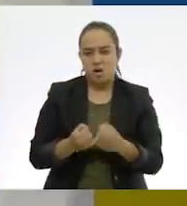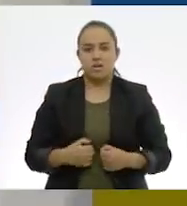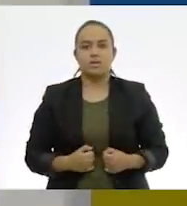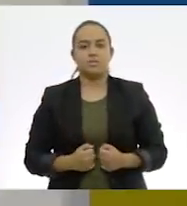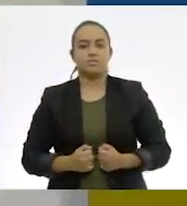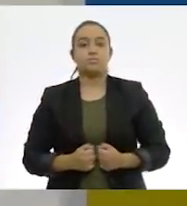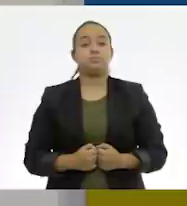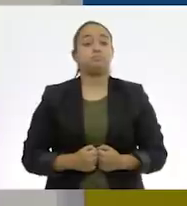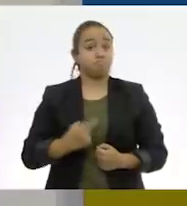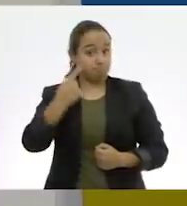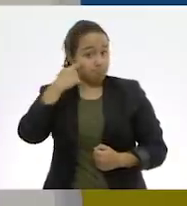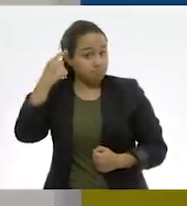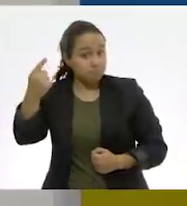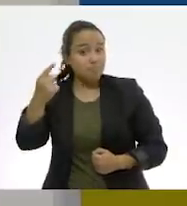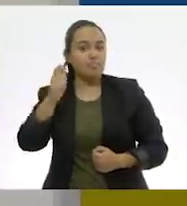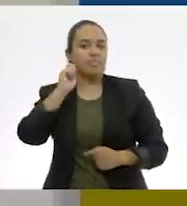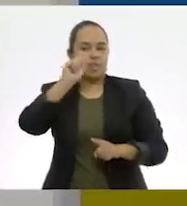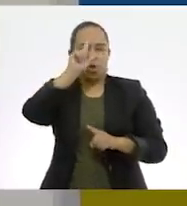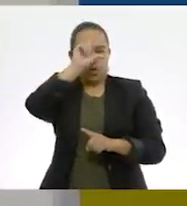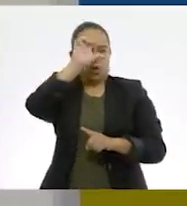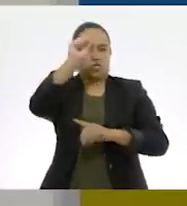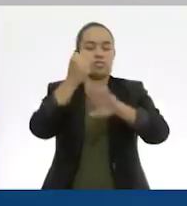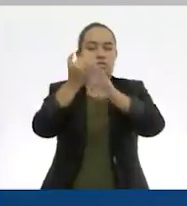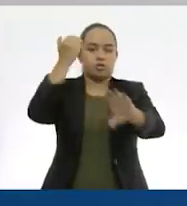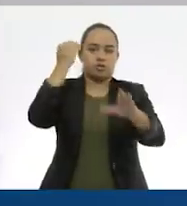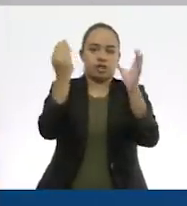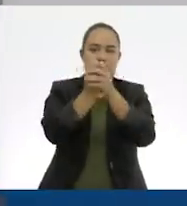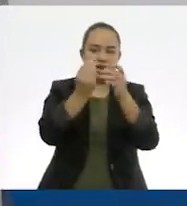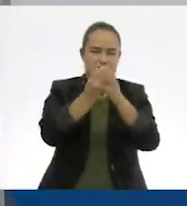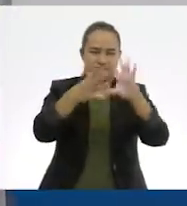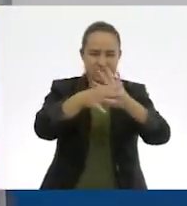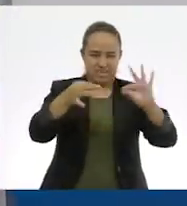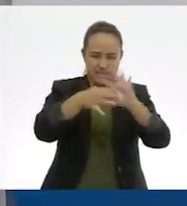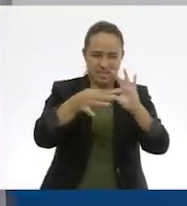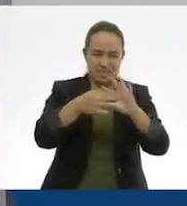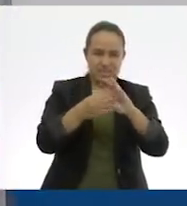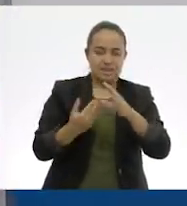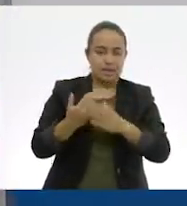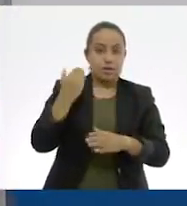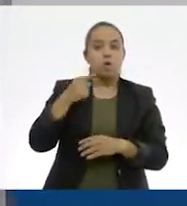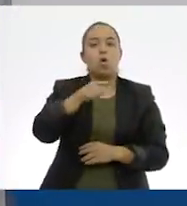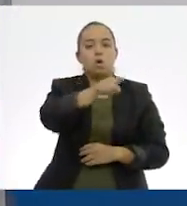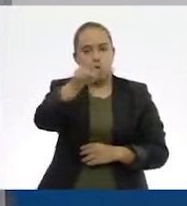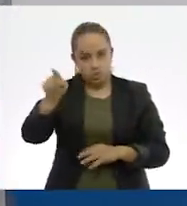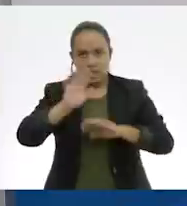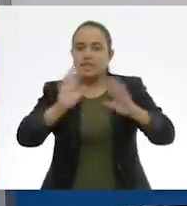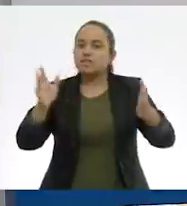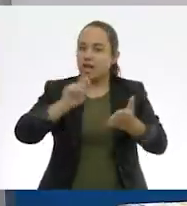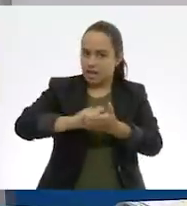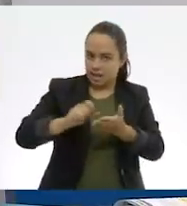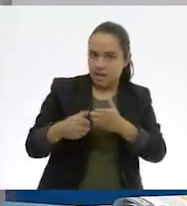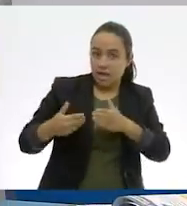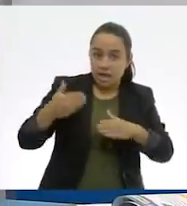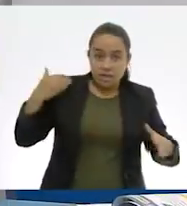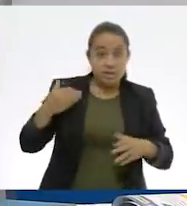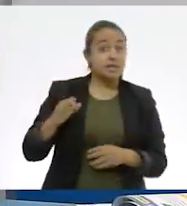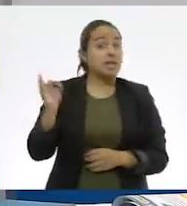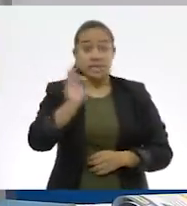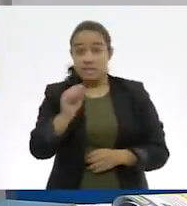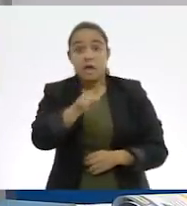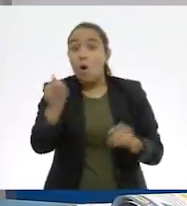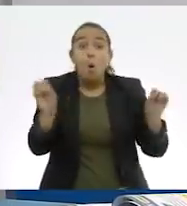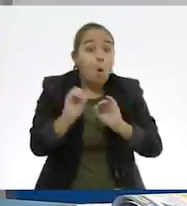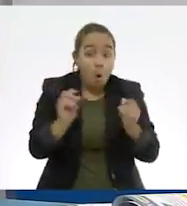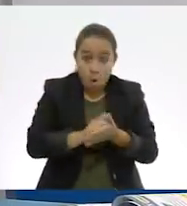Entonces, si se fijan, estos son conceptos que vimos la sesión pasada, que ya los deben de tener anotados en su cuaderno, sino ahorita es un buen